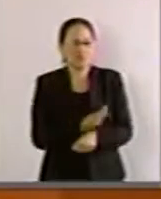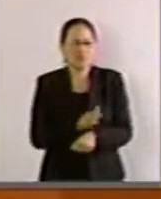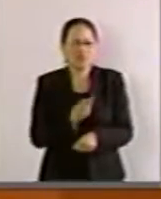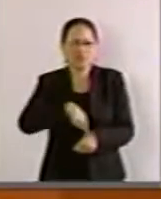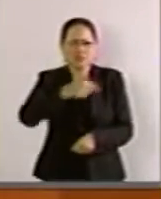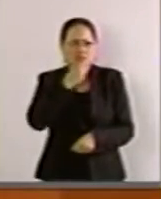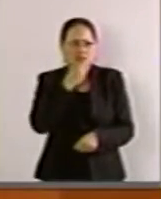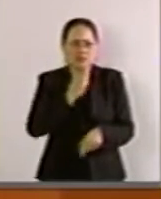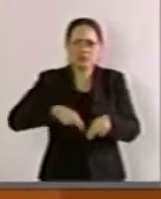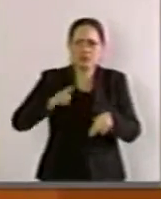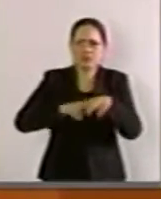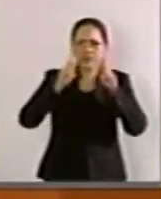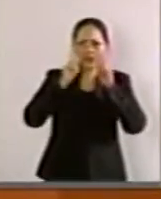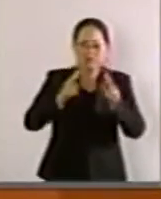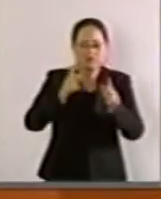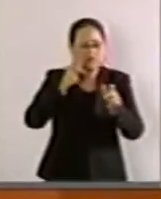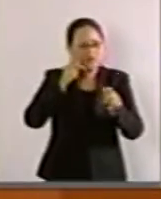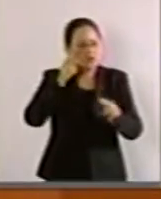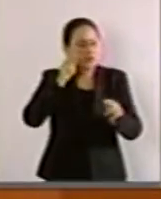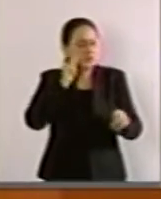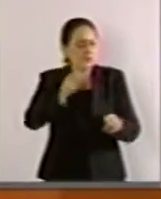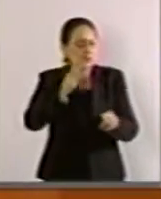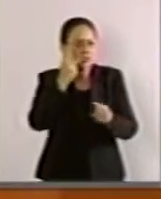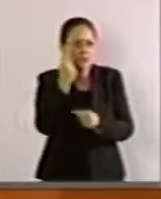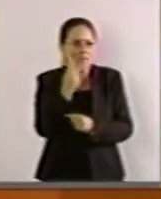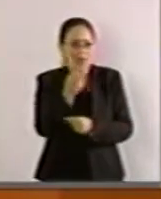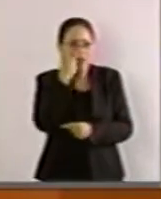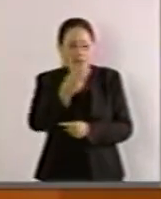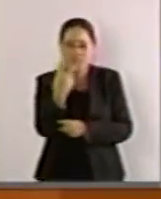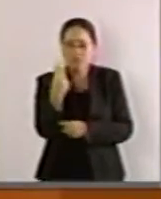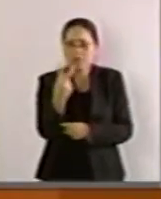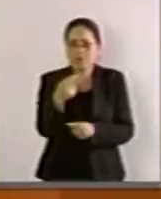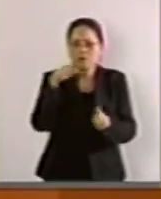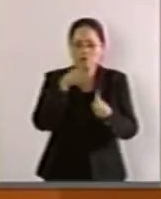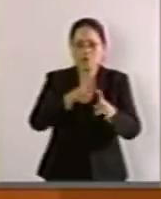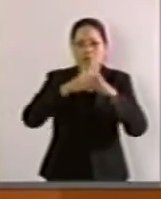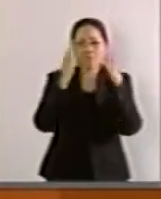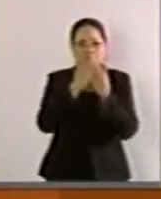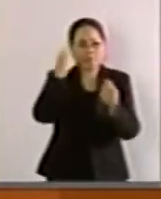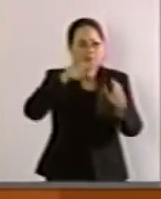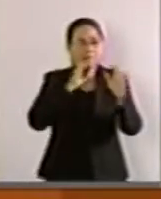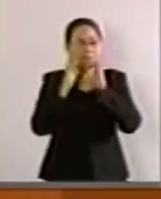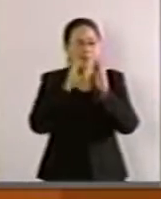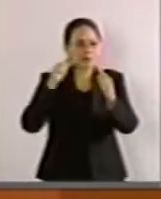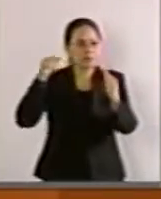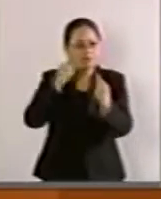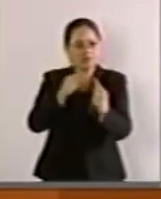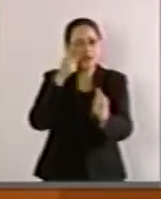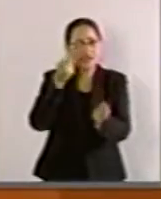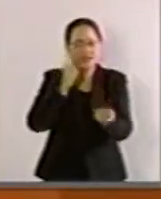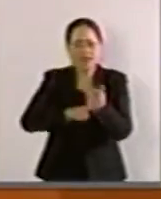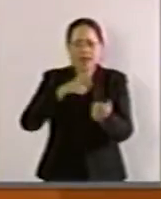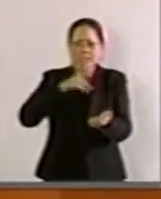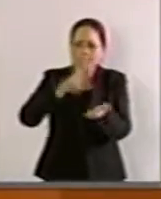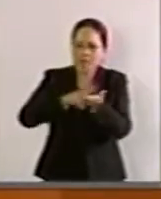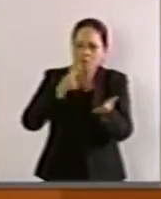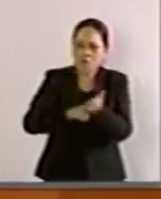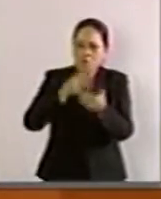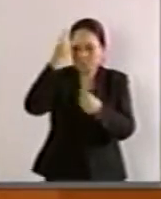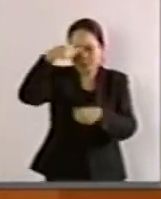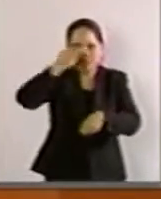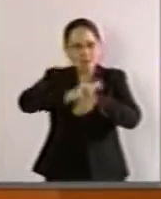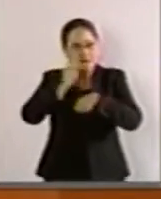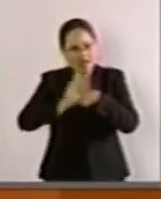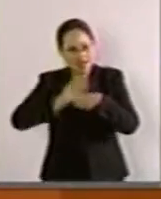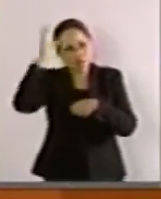ya que la televisión como un medio de comunicación de manera directa o indirecta forma valores cívicos y